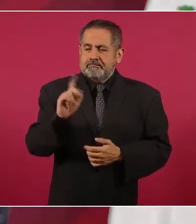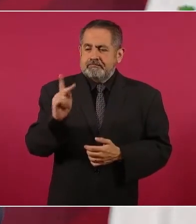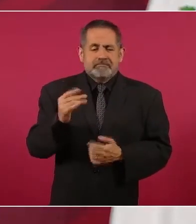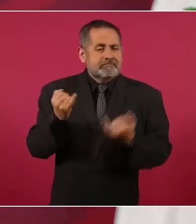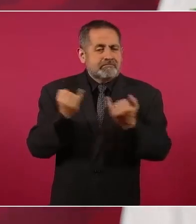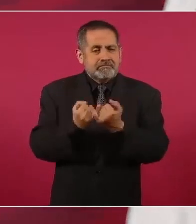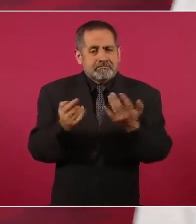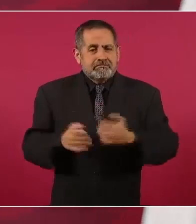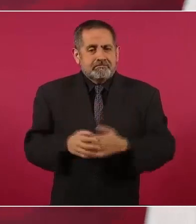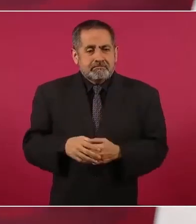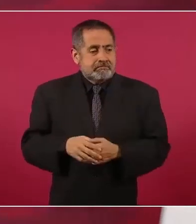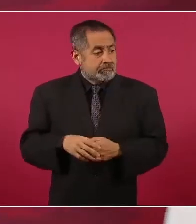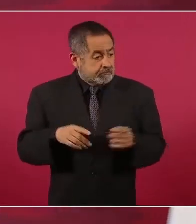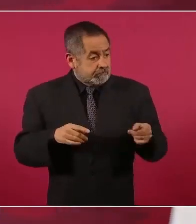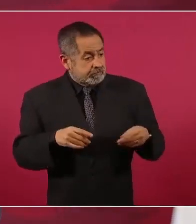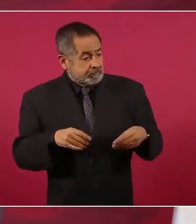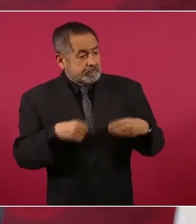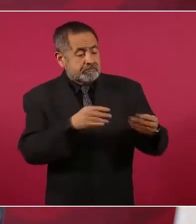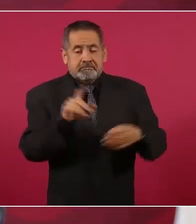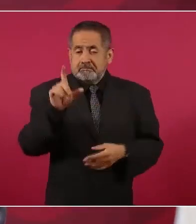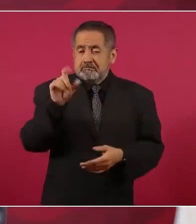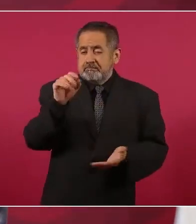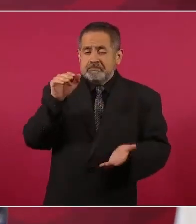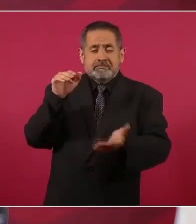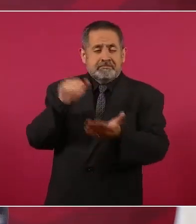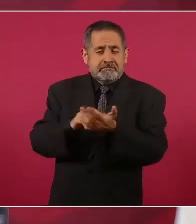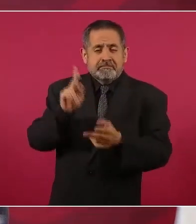entregó más de 20 mil kilómetros